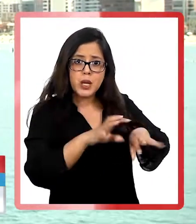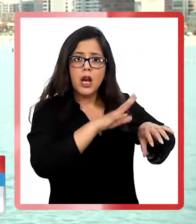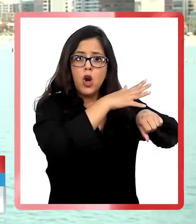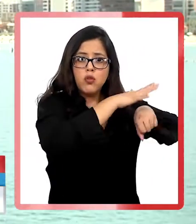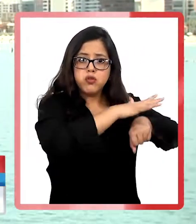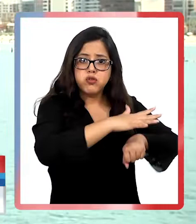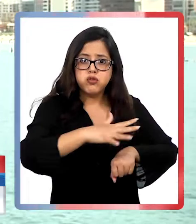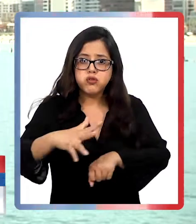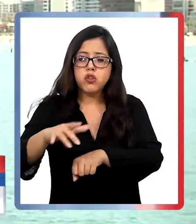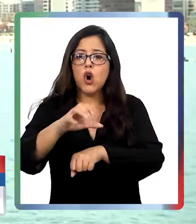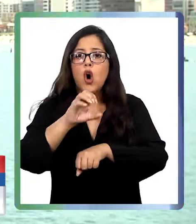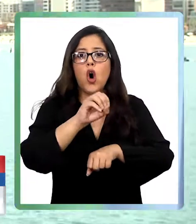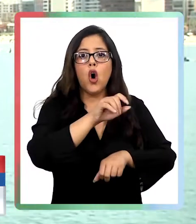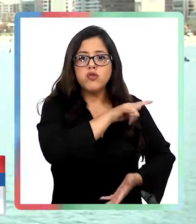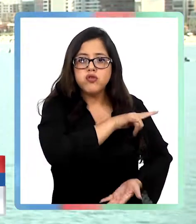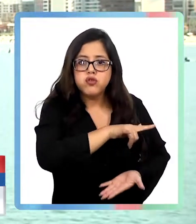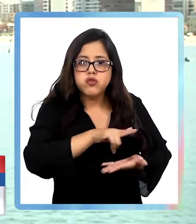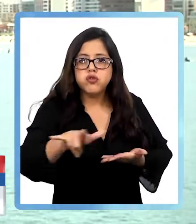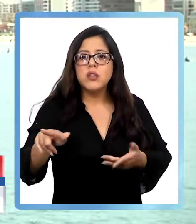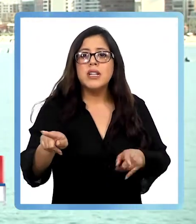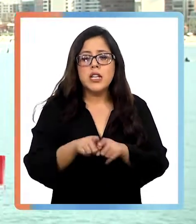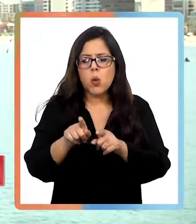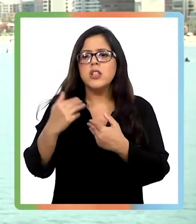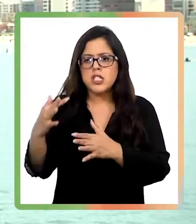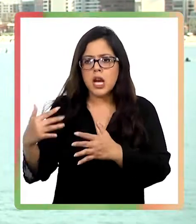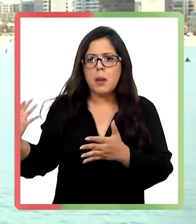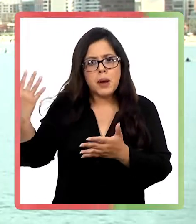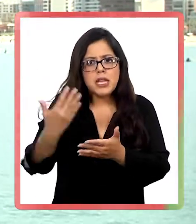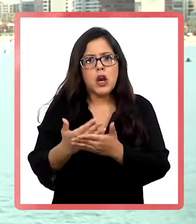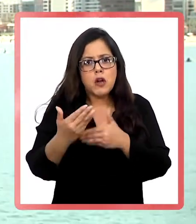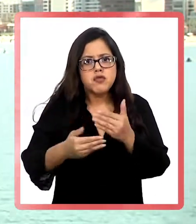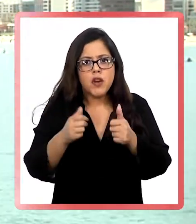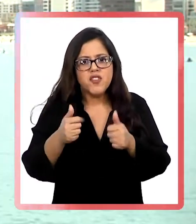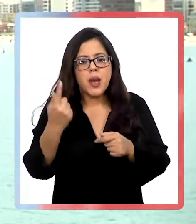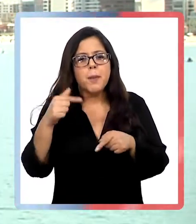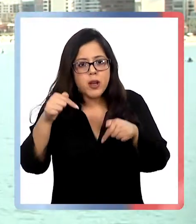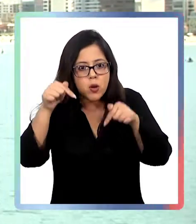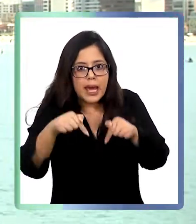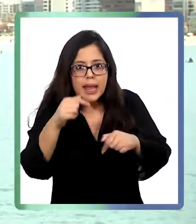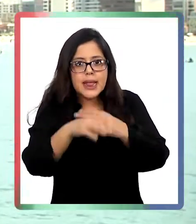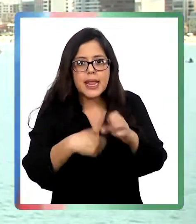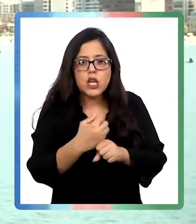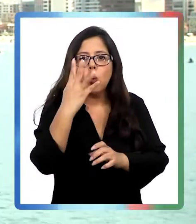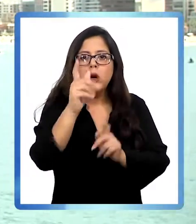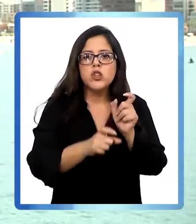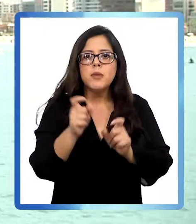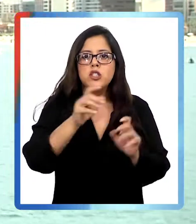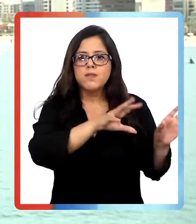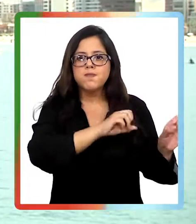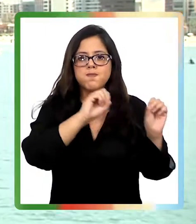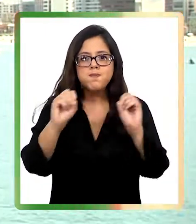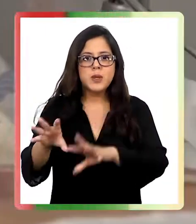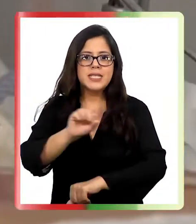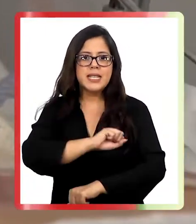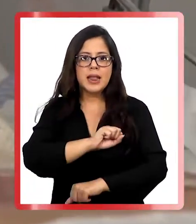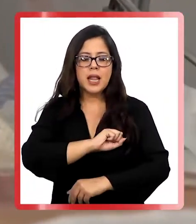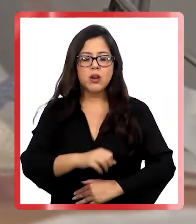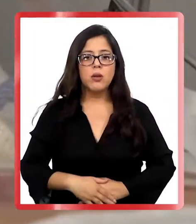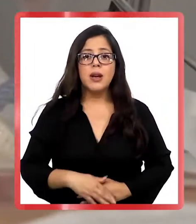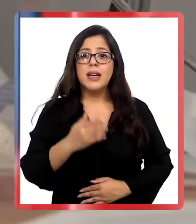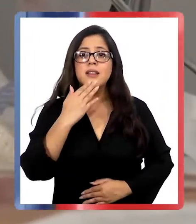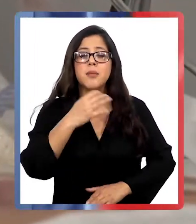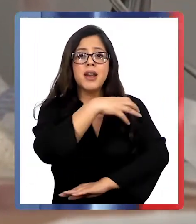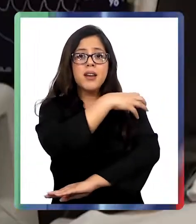julio en adelante afortunadamente pudimos mantenernos funcionando bien y este año ya tuvimos que evacuar cuatro pacientes a Santiago.